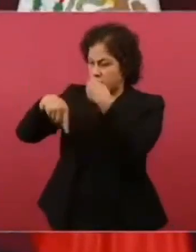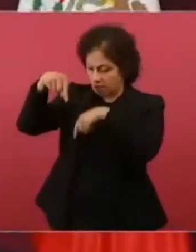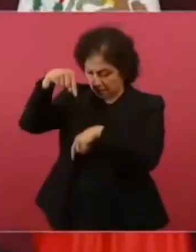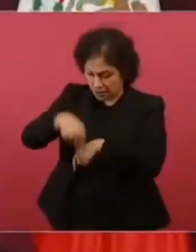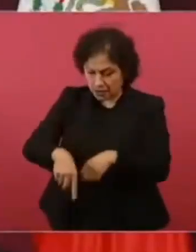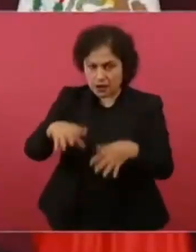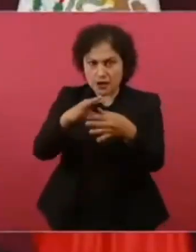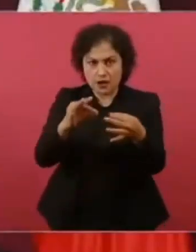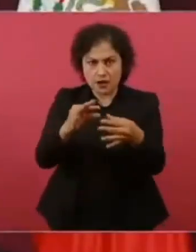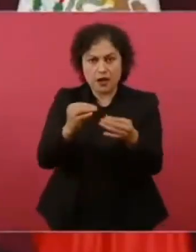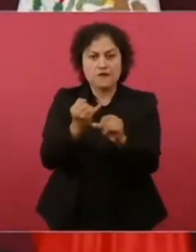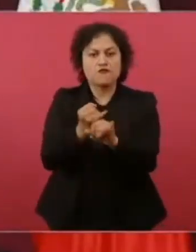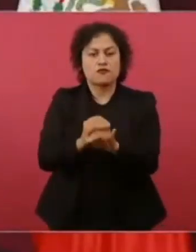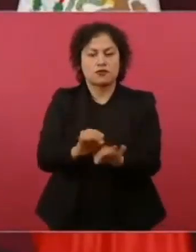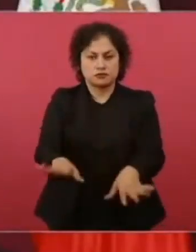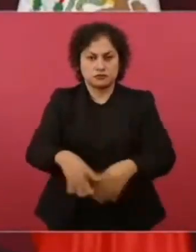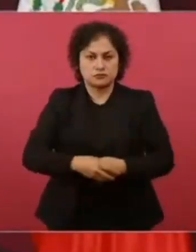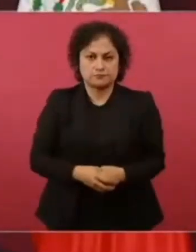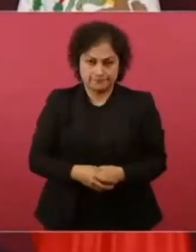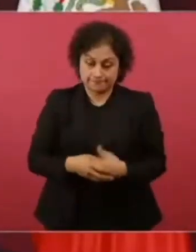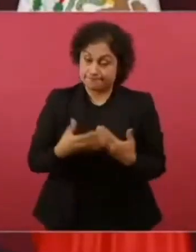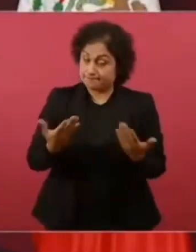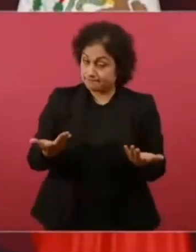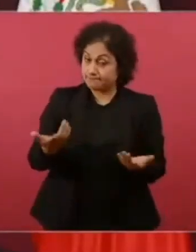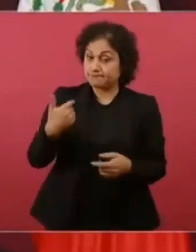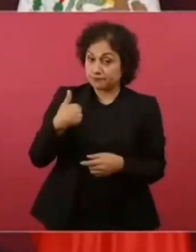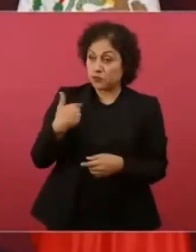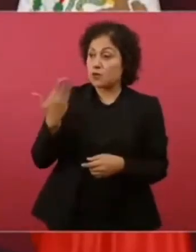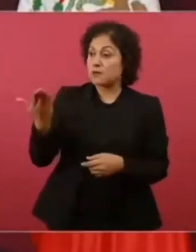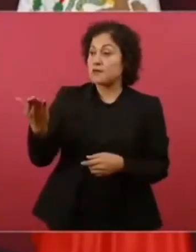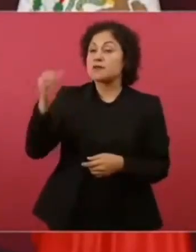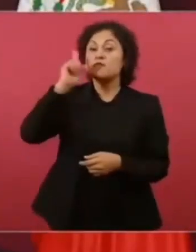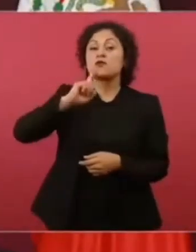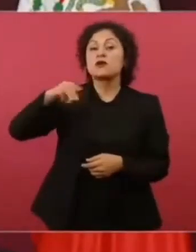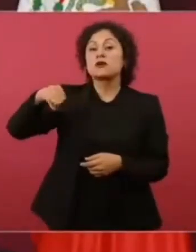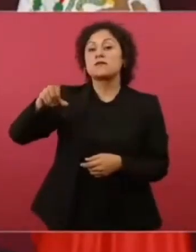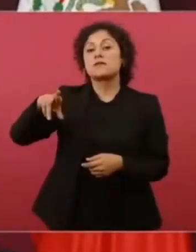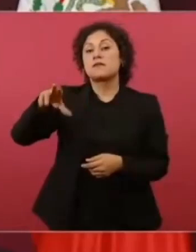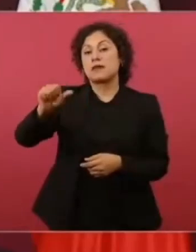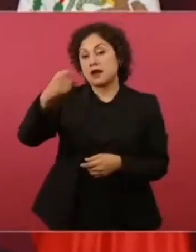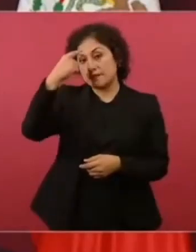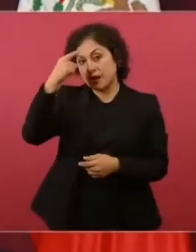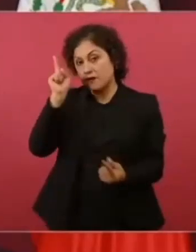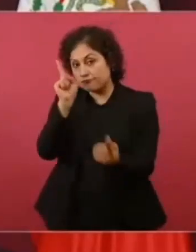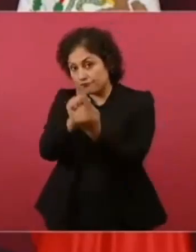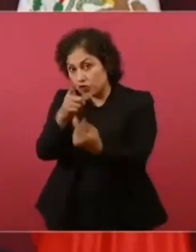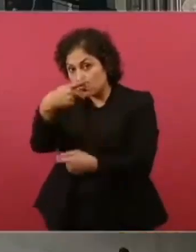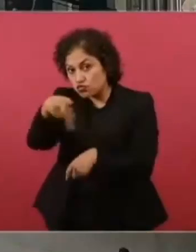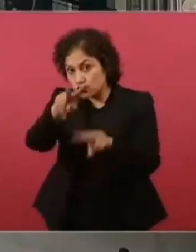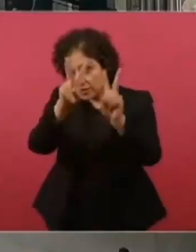y este y le voy a pedir a Marat que atienda tu planteamiento